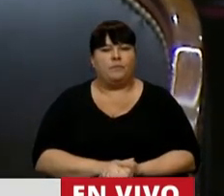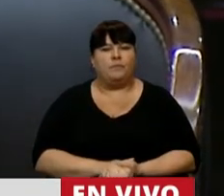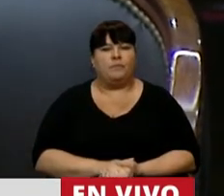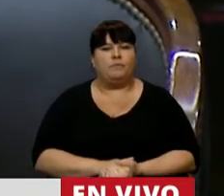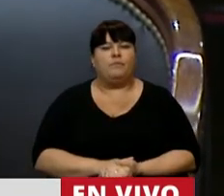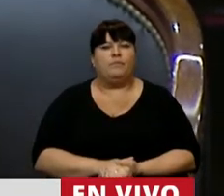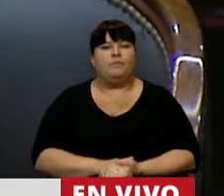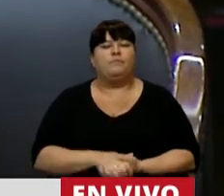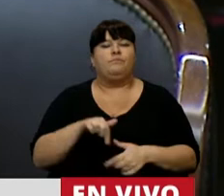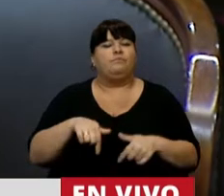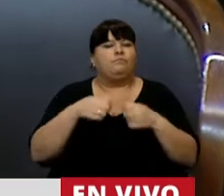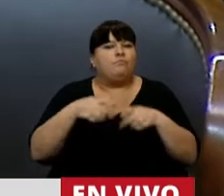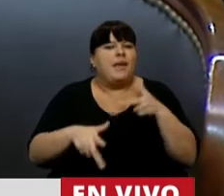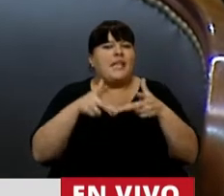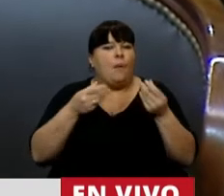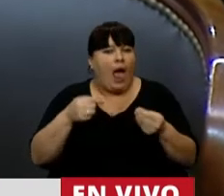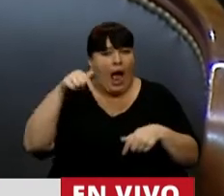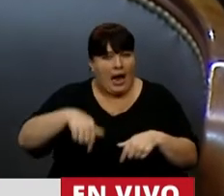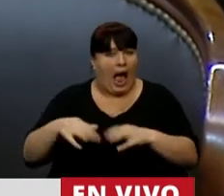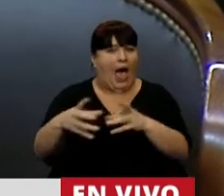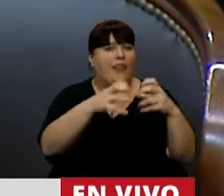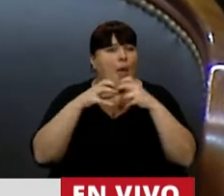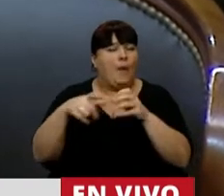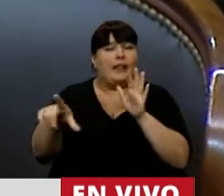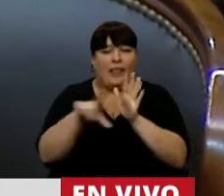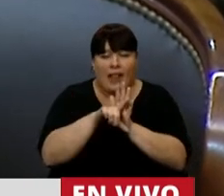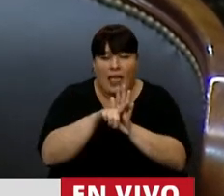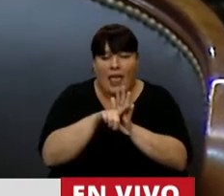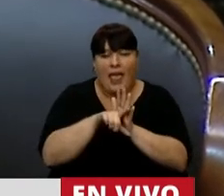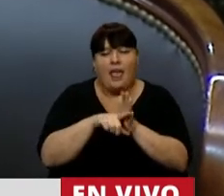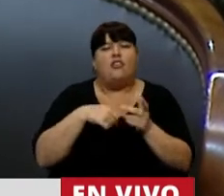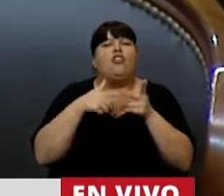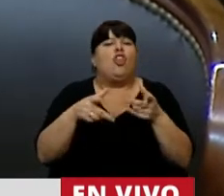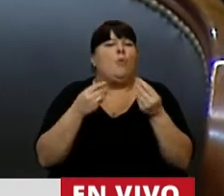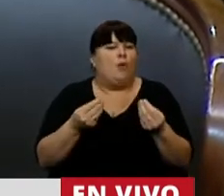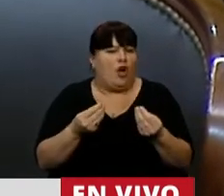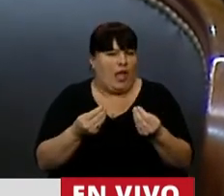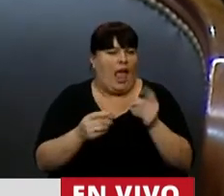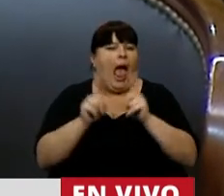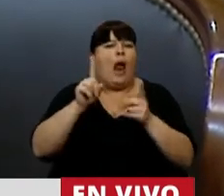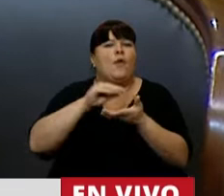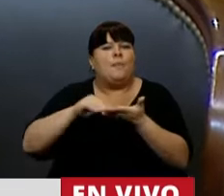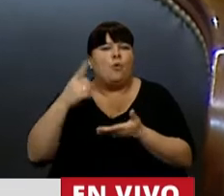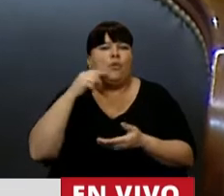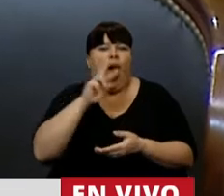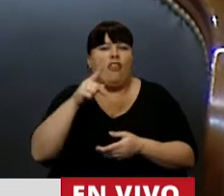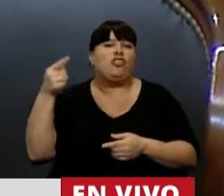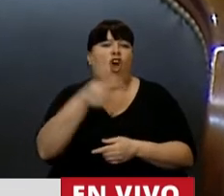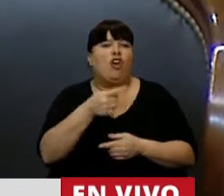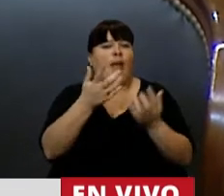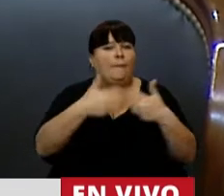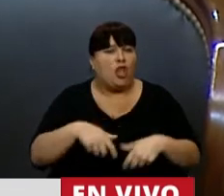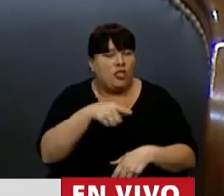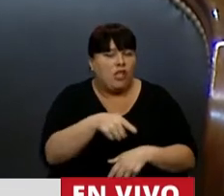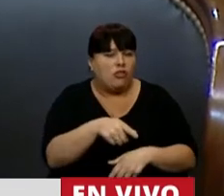Empezar acá, empezar diciendo que estamos acá debatiendo esta ley. Y digo esto porque algunos diputados y diputadas que están en contra de este